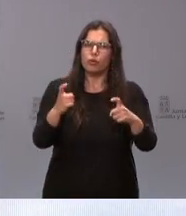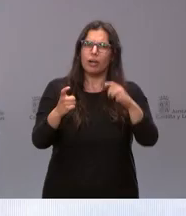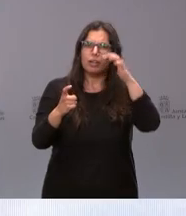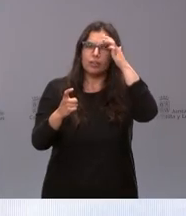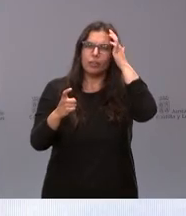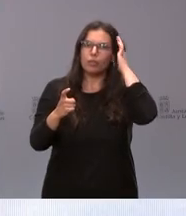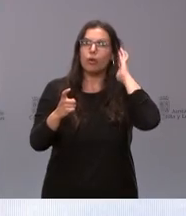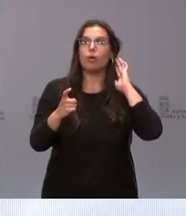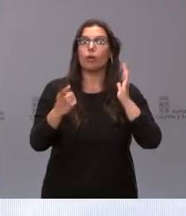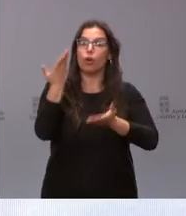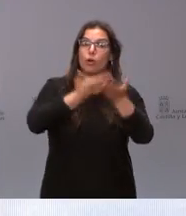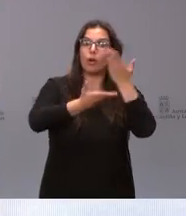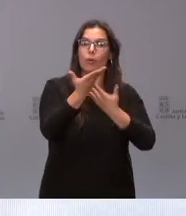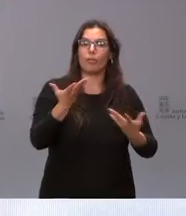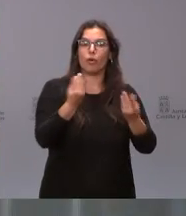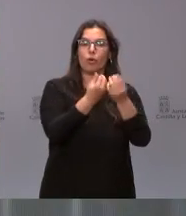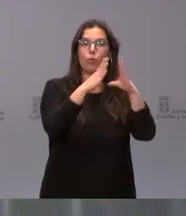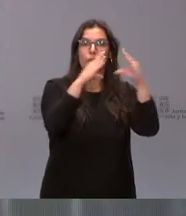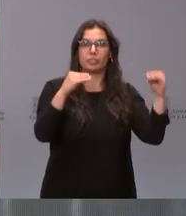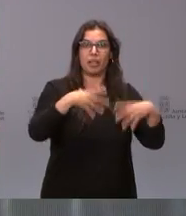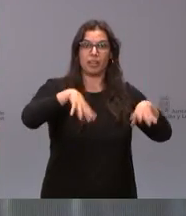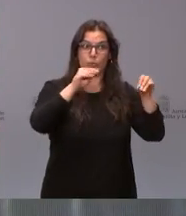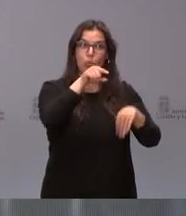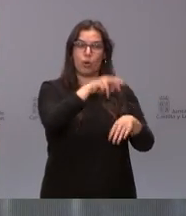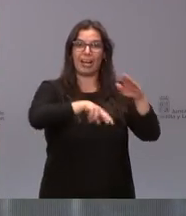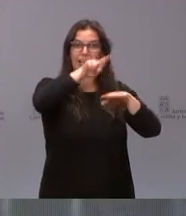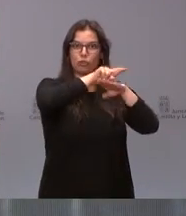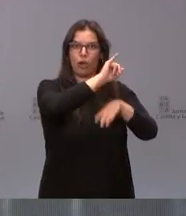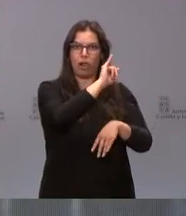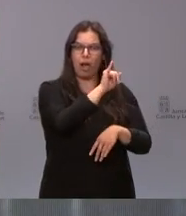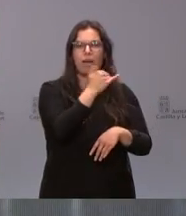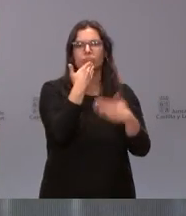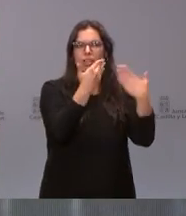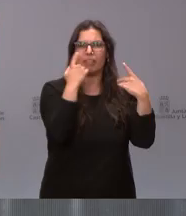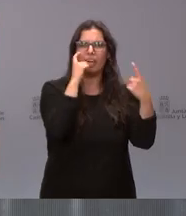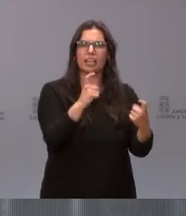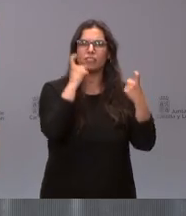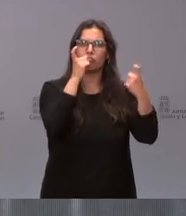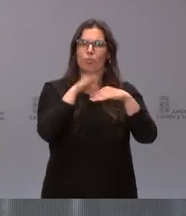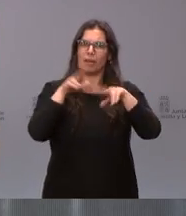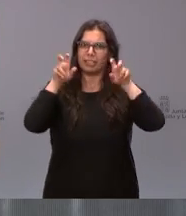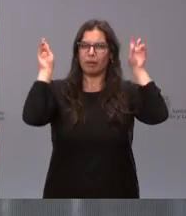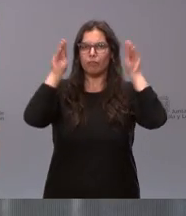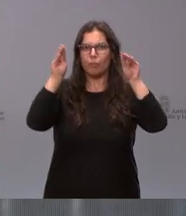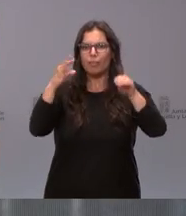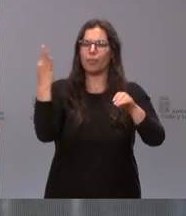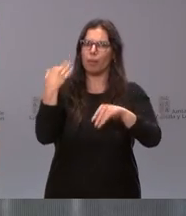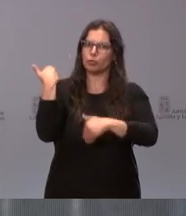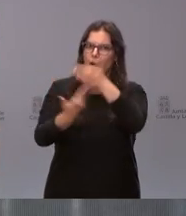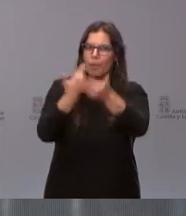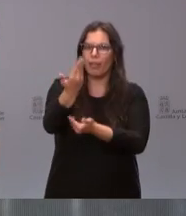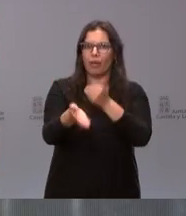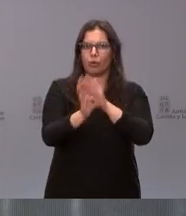la Universidad de Burgos está aquí el rector y agradecer ese esfuerzo en materia de formación tenemos que seguir avanzando